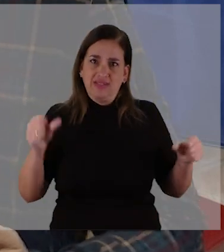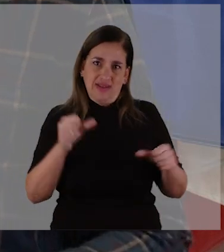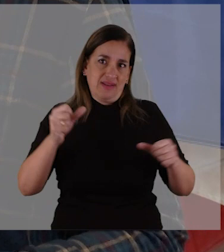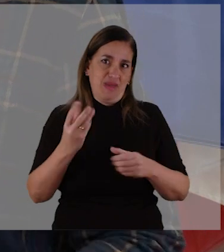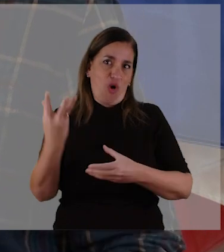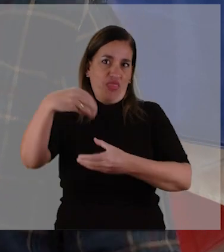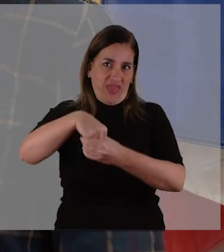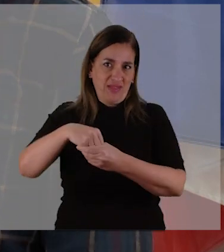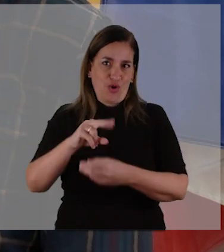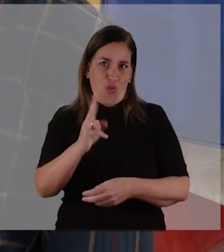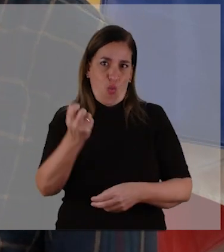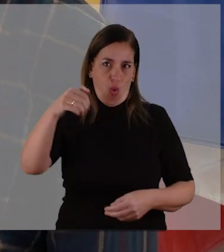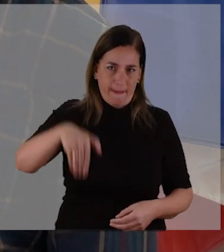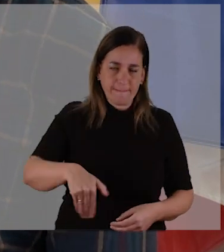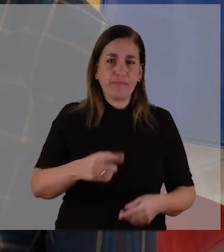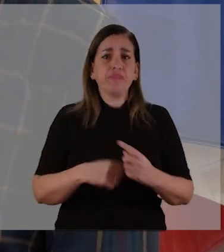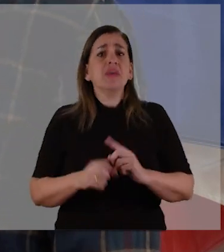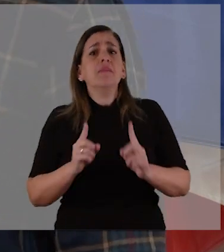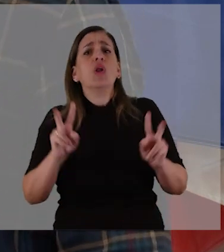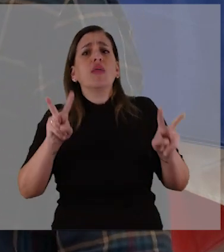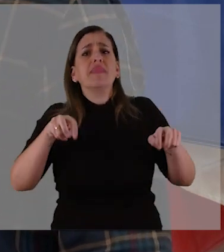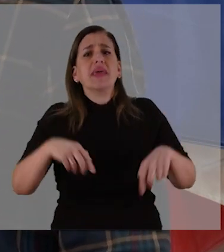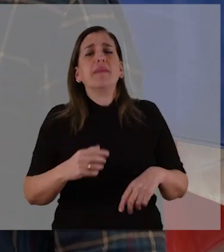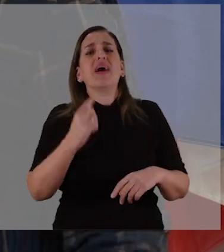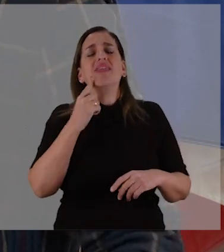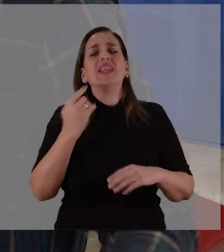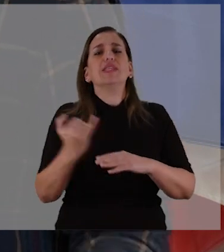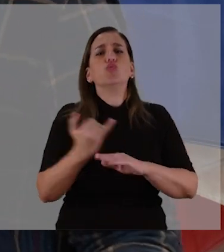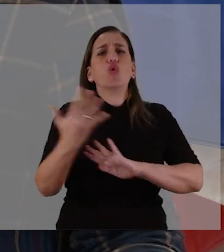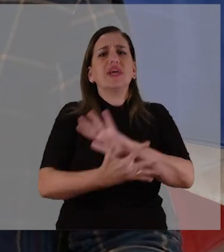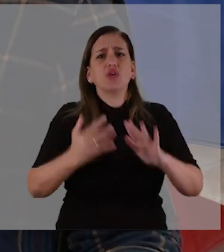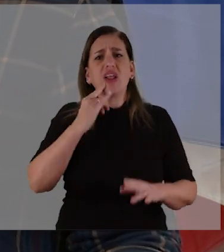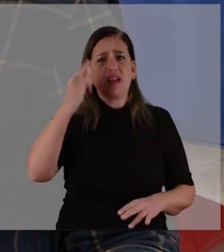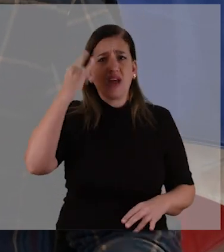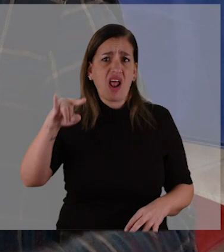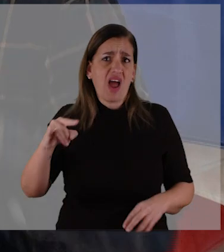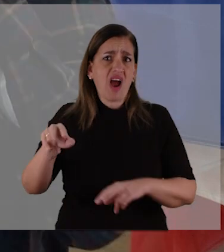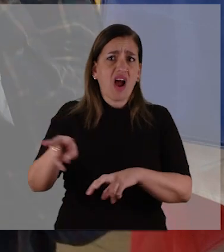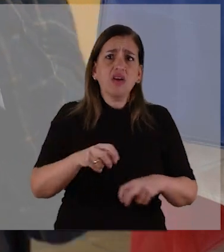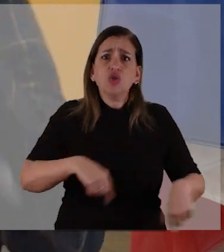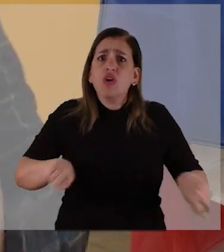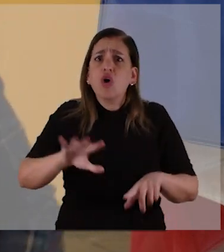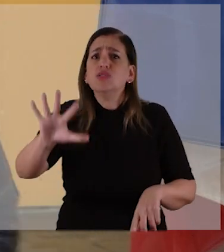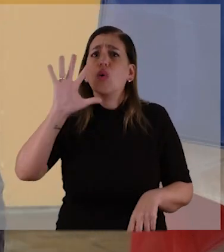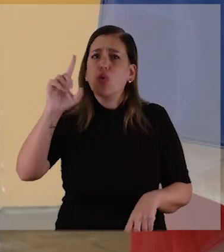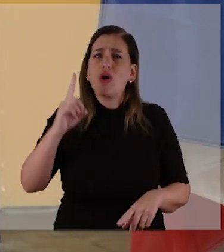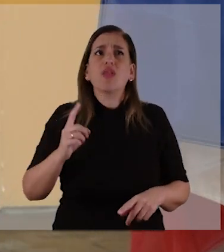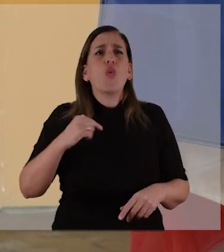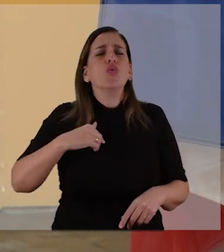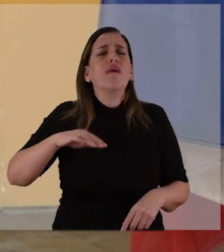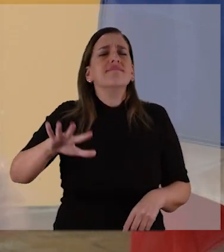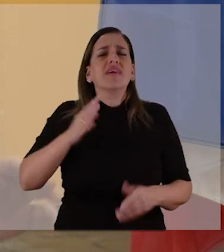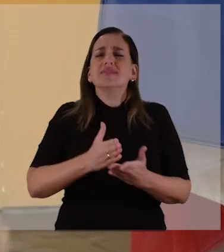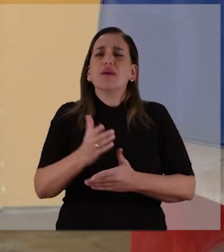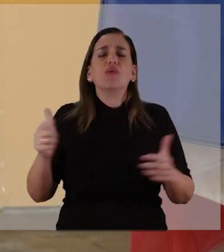y afecto para llevarlo adelante. El tema de Linagra. Yo tengo acá que hacer un recuerdo